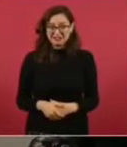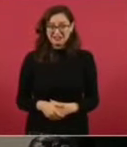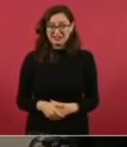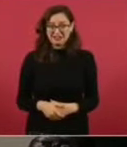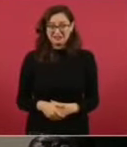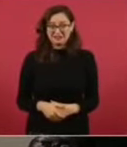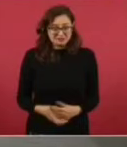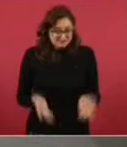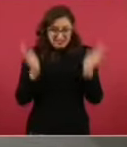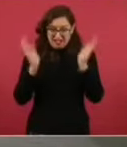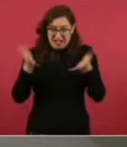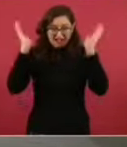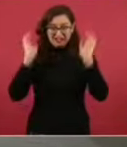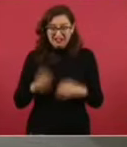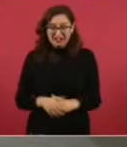Déjale, estoy. Ya. Ya.